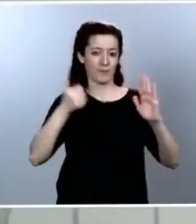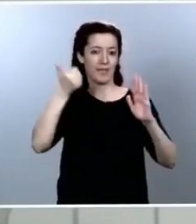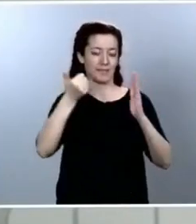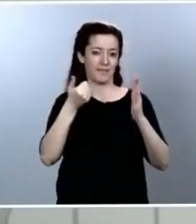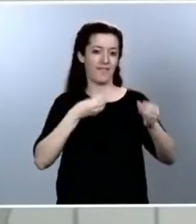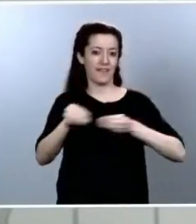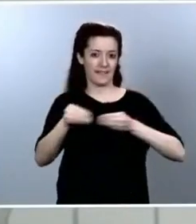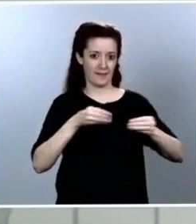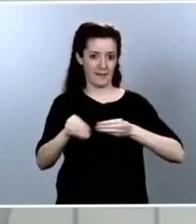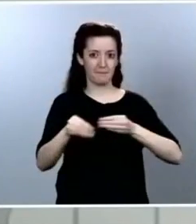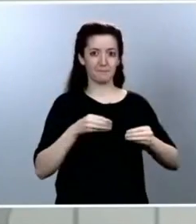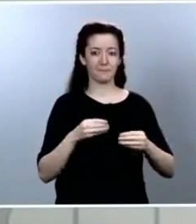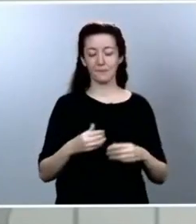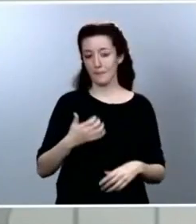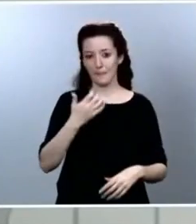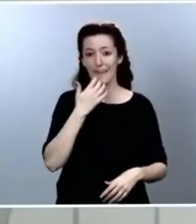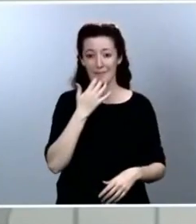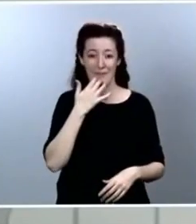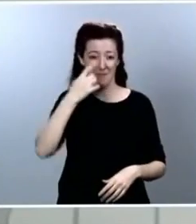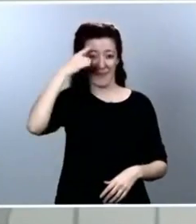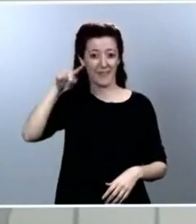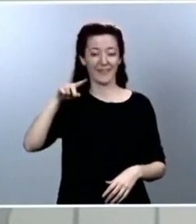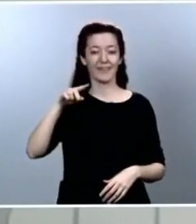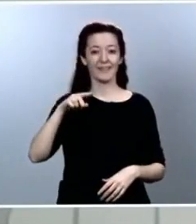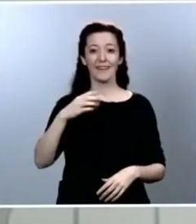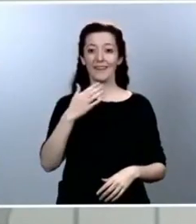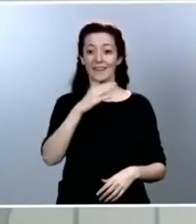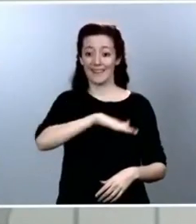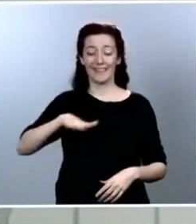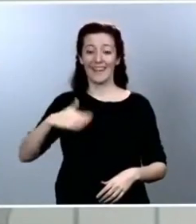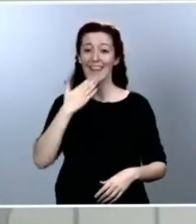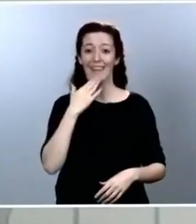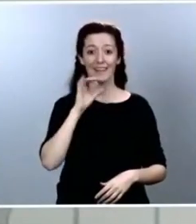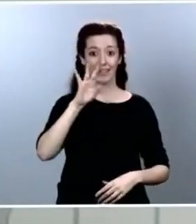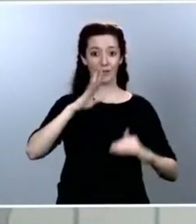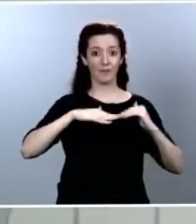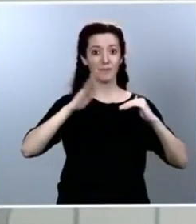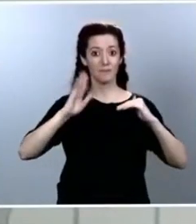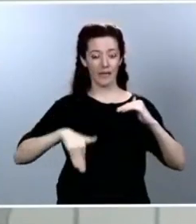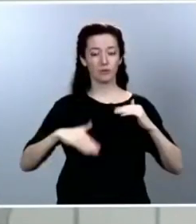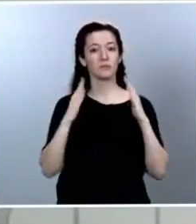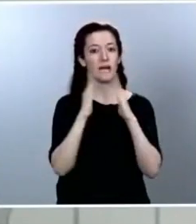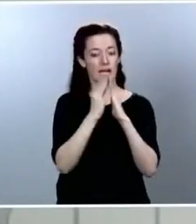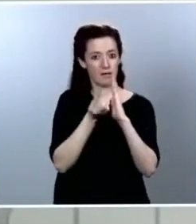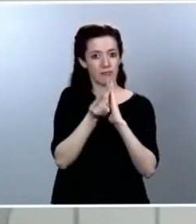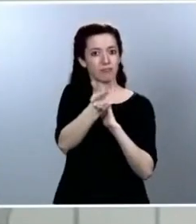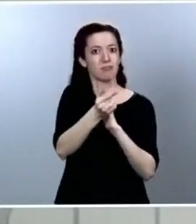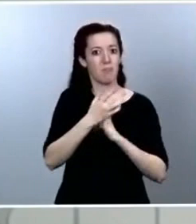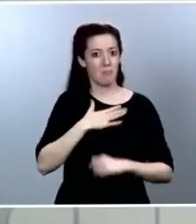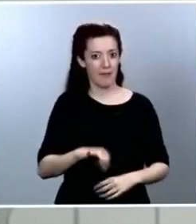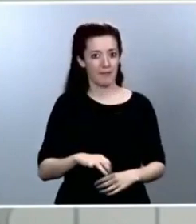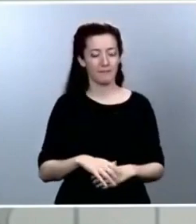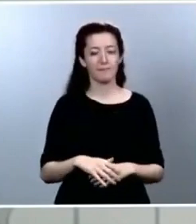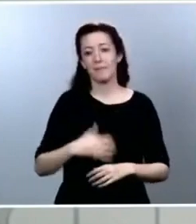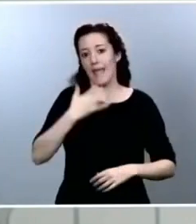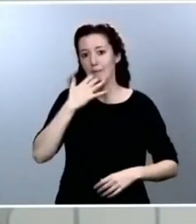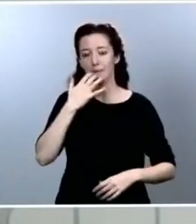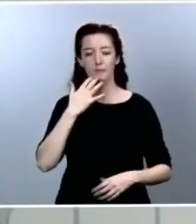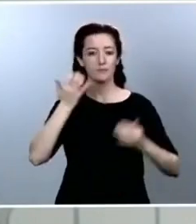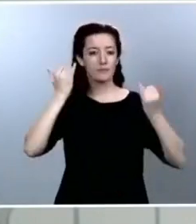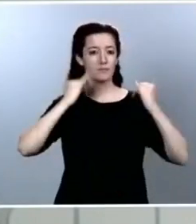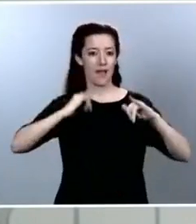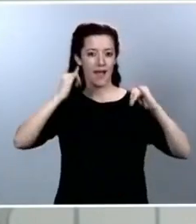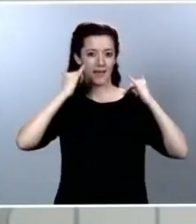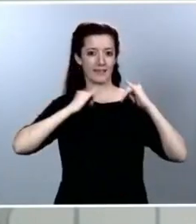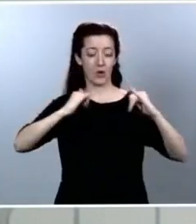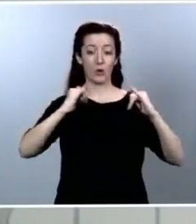saben, las salidas de los menores de 14 años que podrán hacerlo para pasear durante una hora en un radio de un kilómetro de